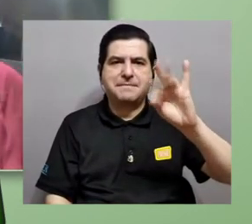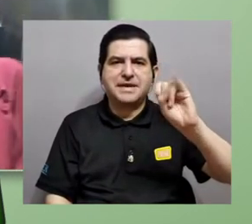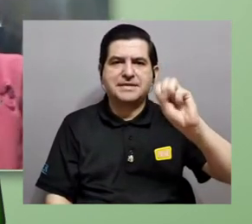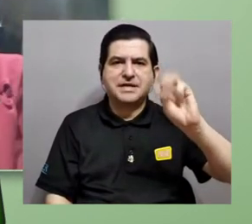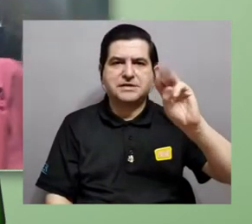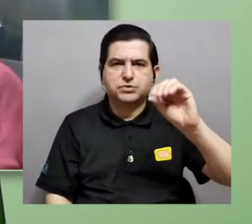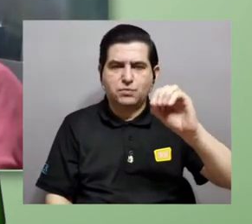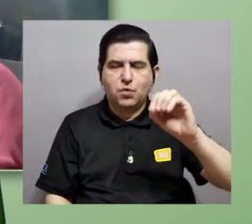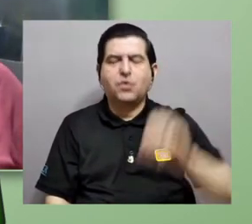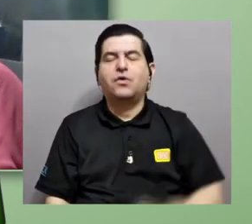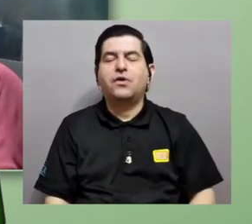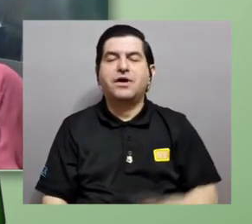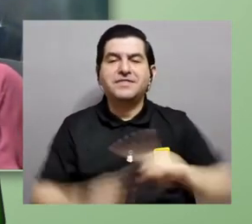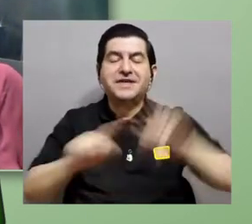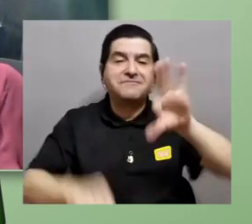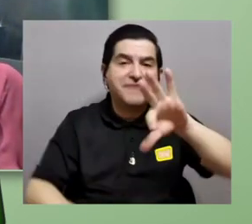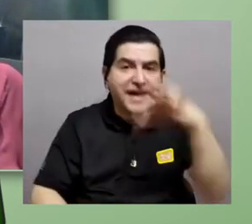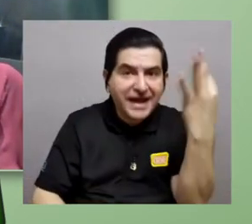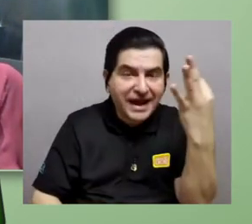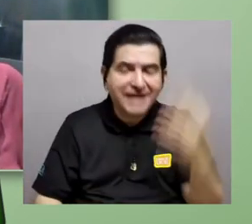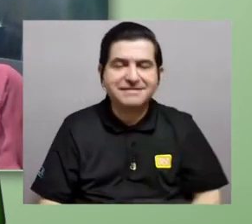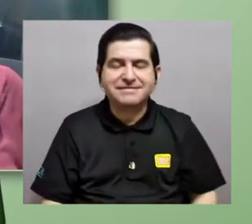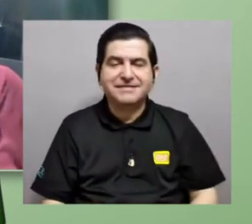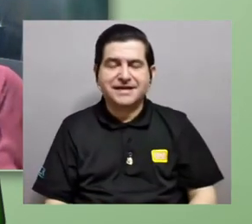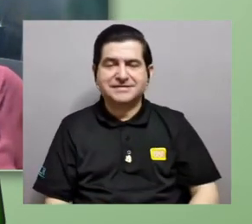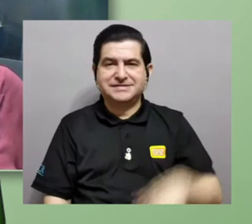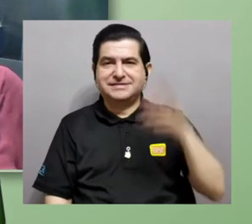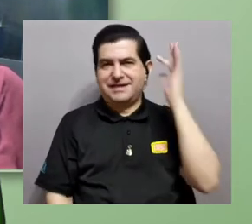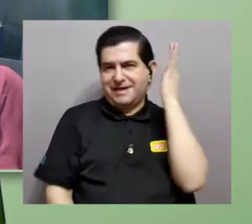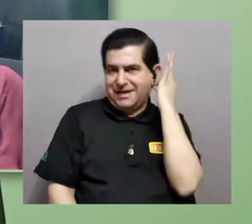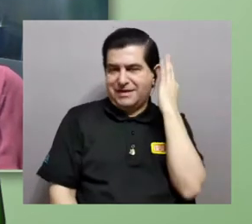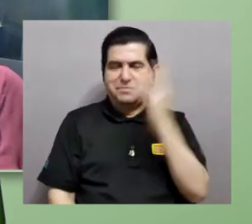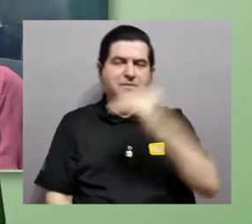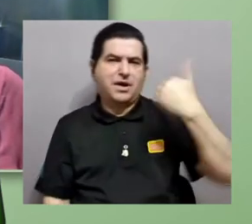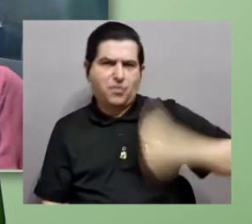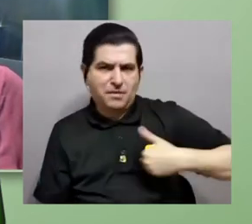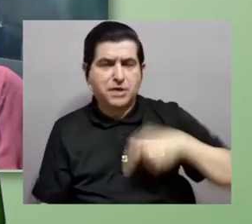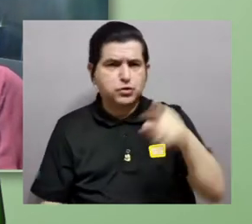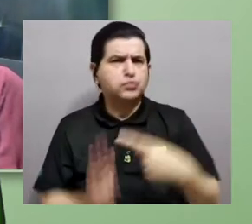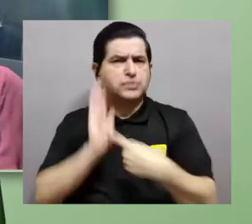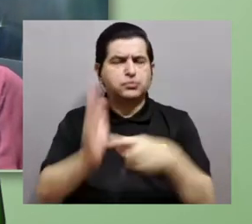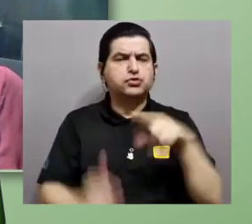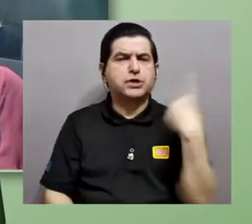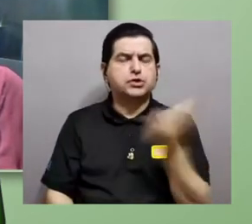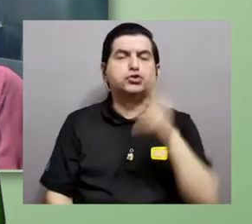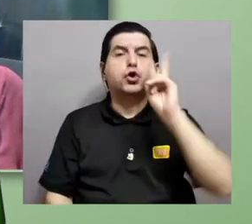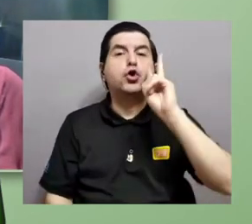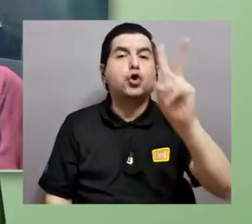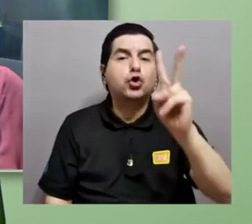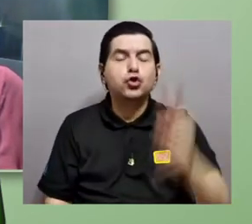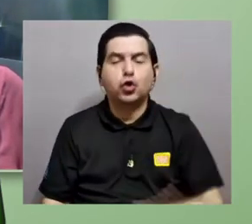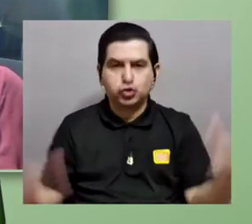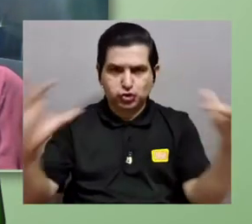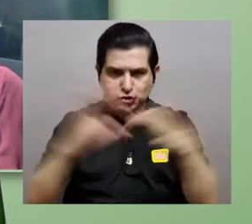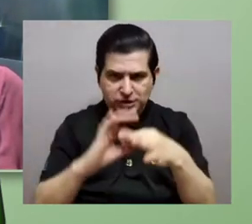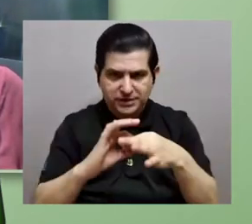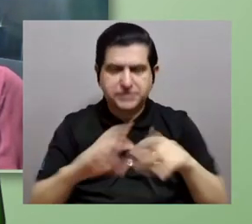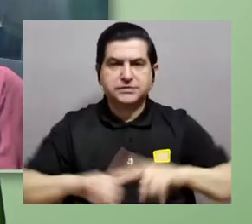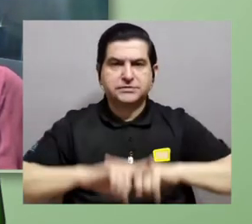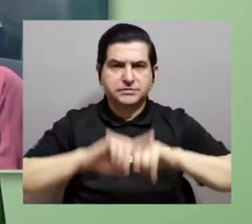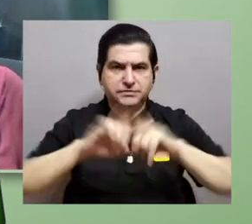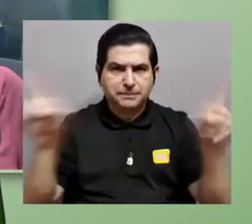con esta especie. Hay diferentes formas, entonces, de ser hembra y de ser macho. Es decir, que a pesar de que usted nos exponía que hay solo dos